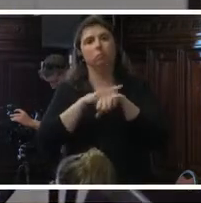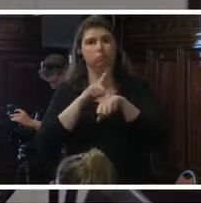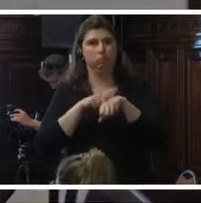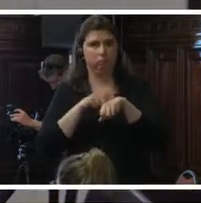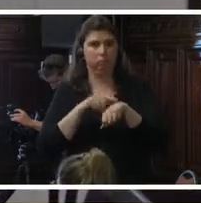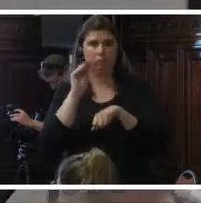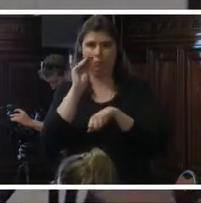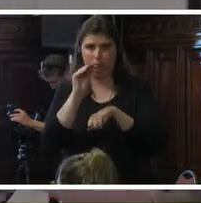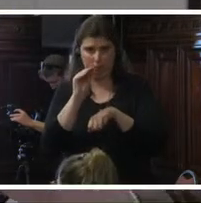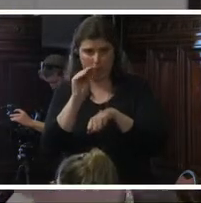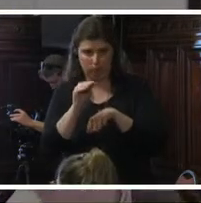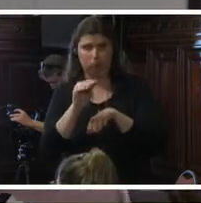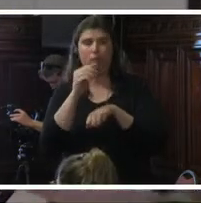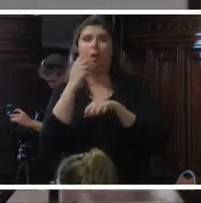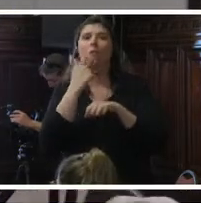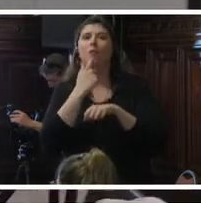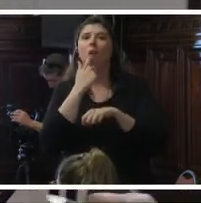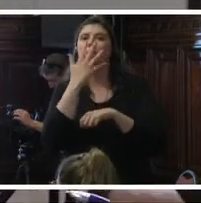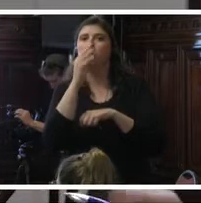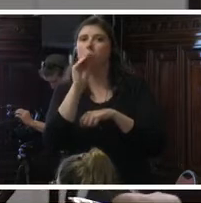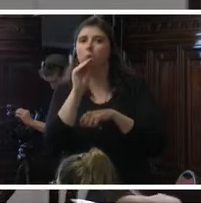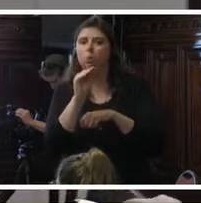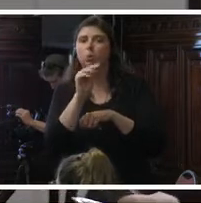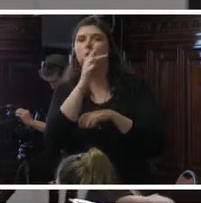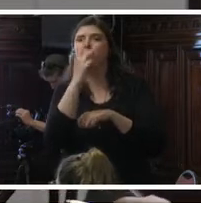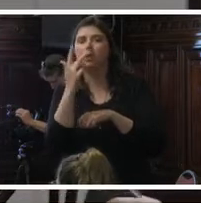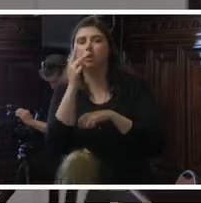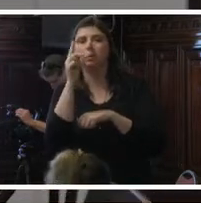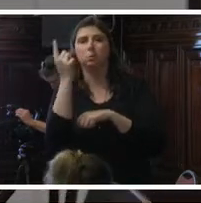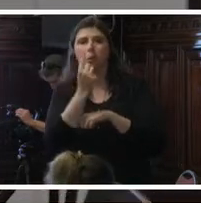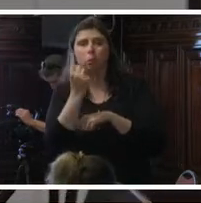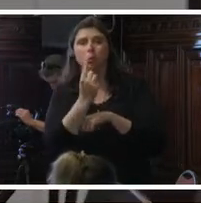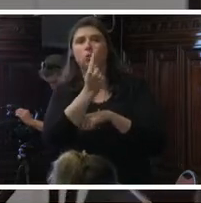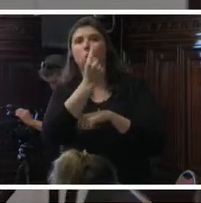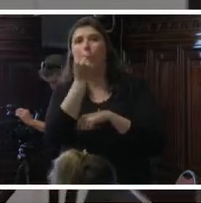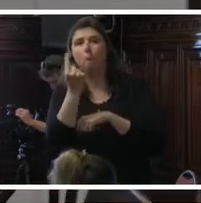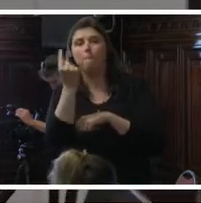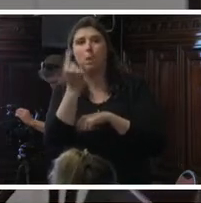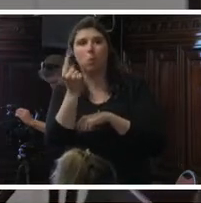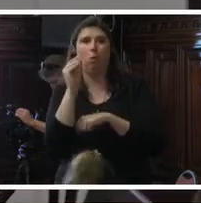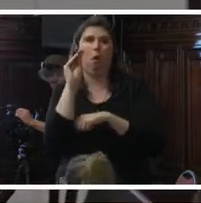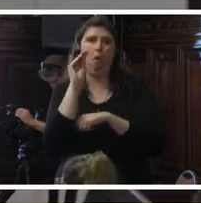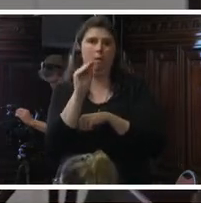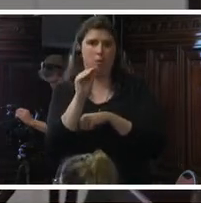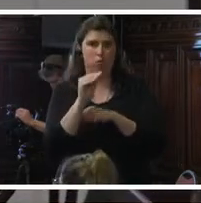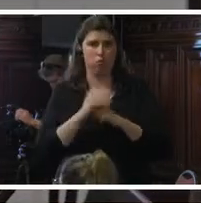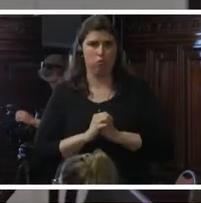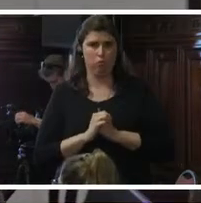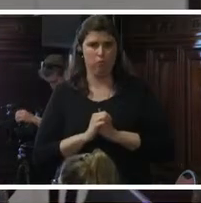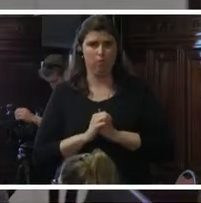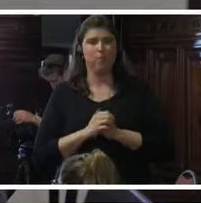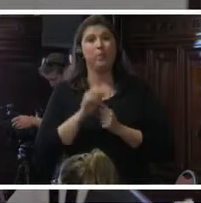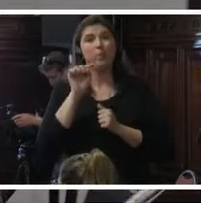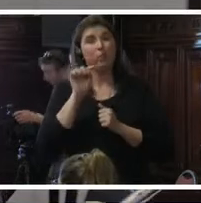avisándoles cuando les quedan 5, 3 y 1 minutos. Así ustedes podemos ser